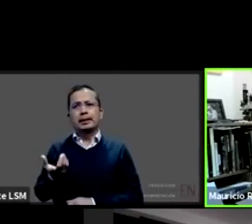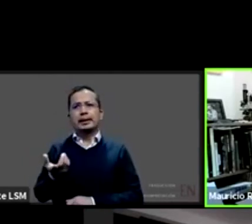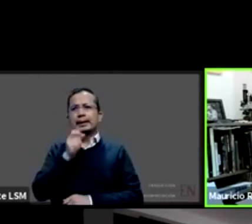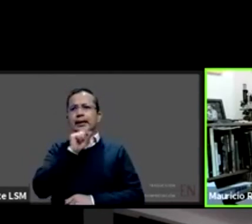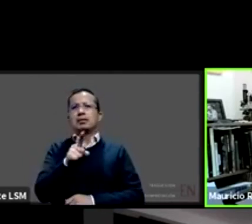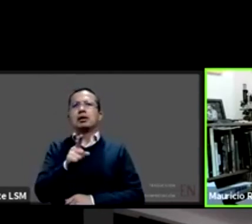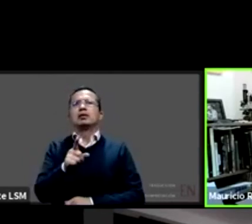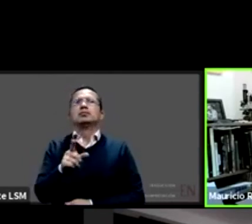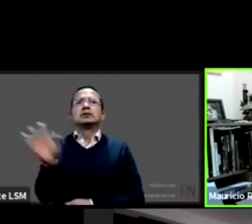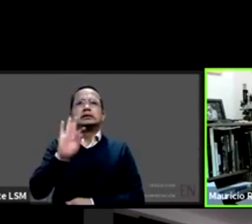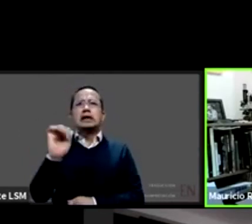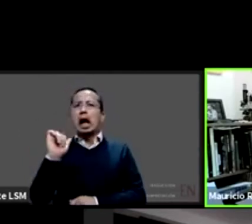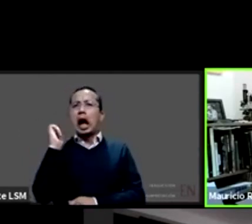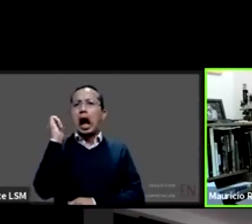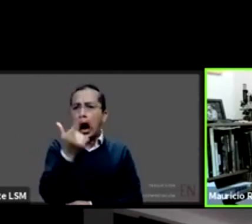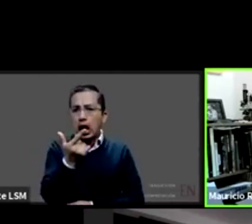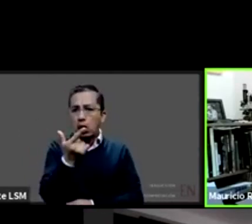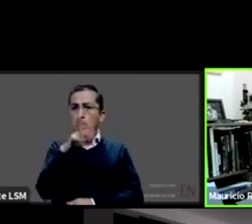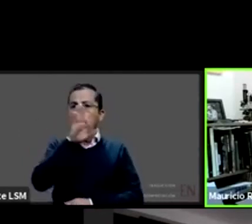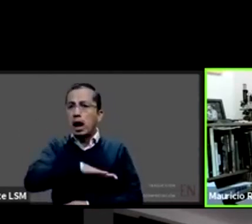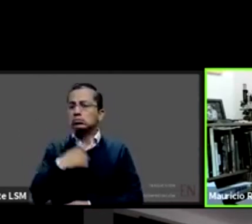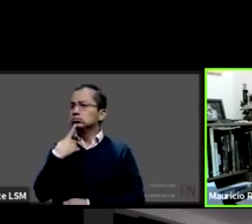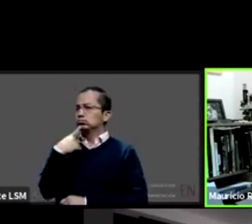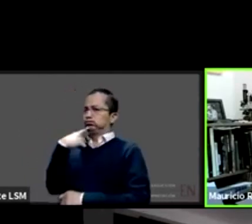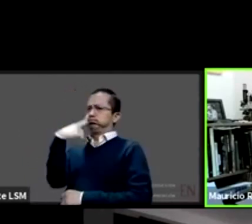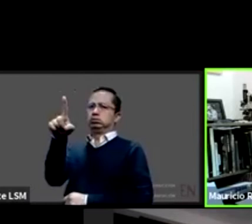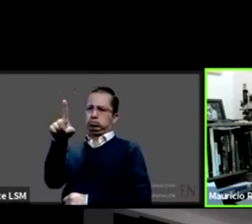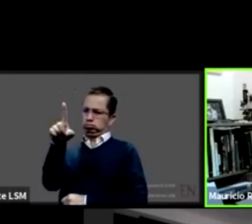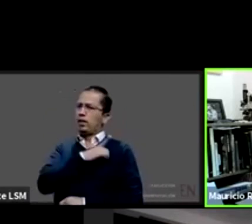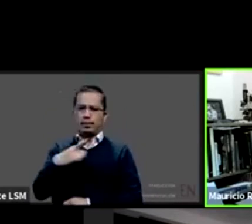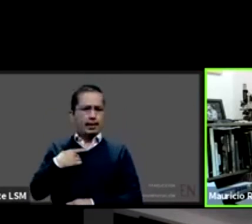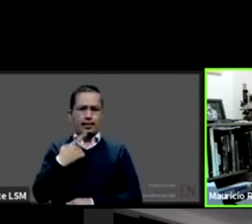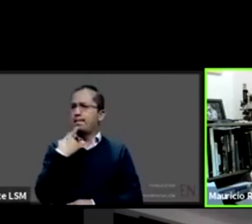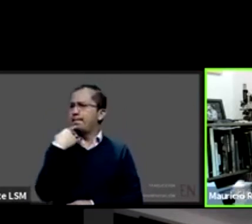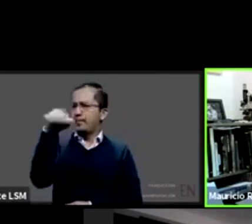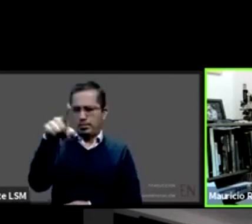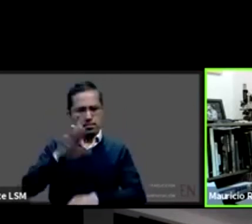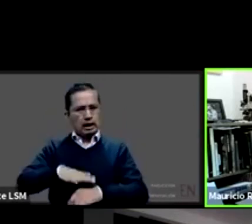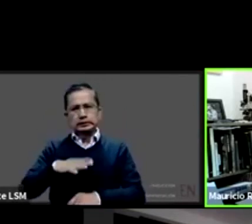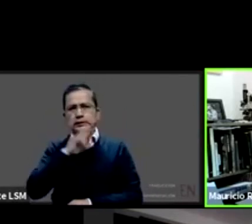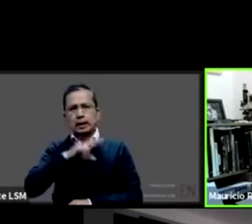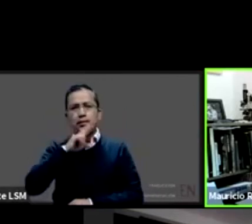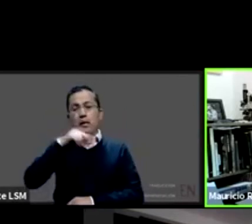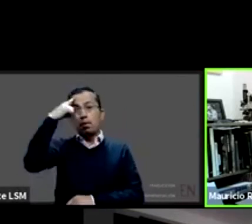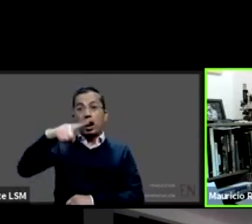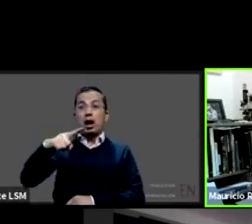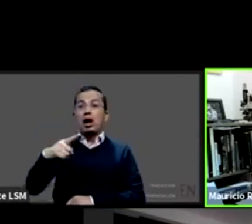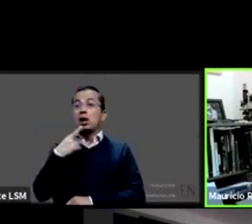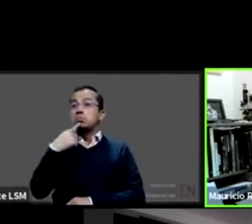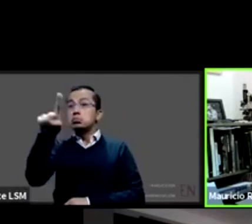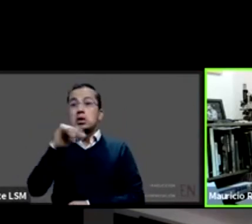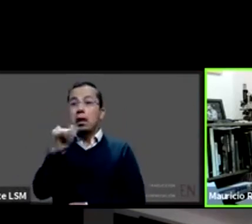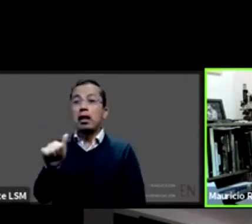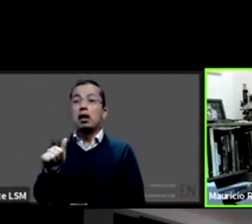para que se reparen los daños pronto para que no se hagan problemas sobre problemas sobre problemas creo que ahí también